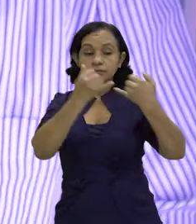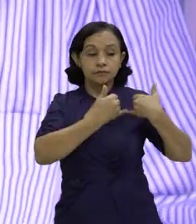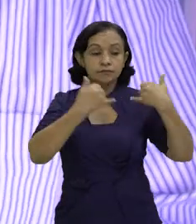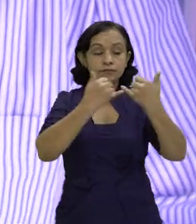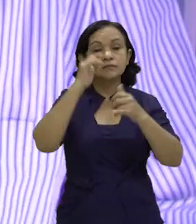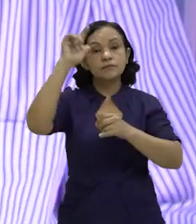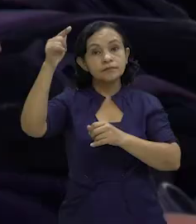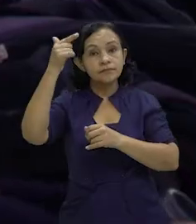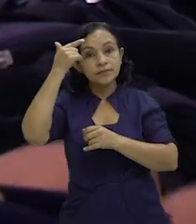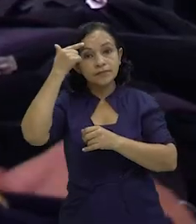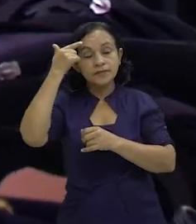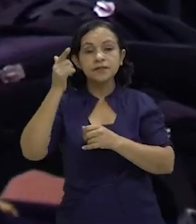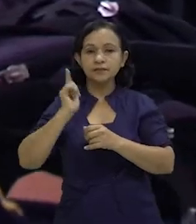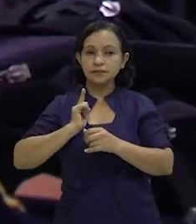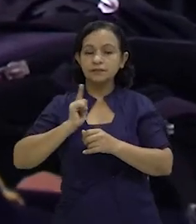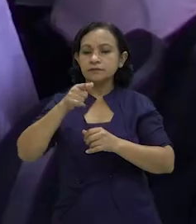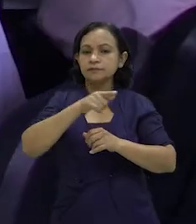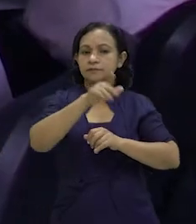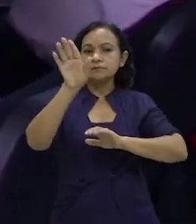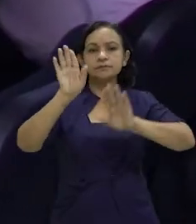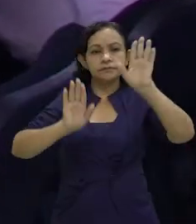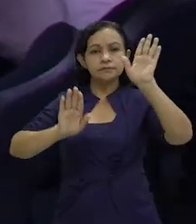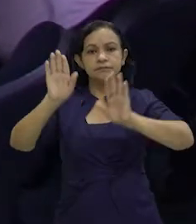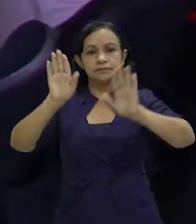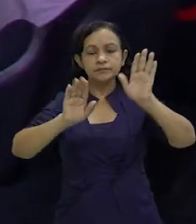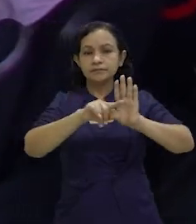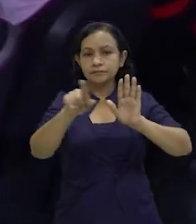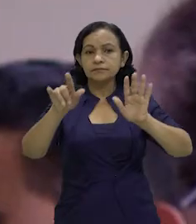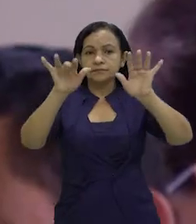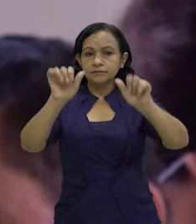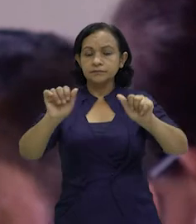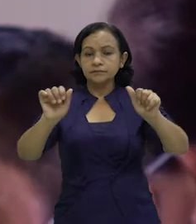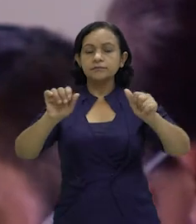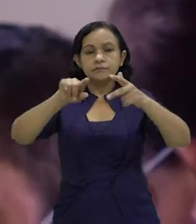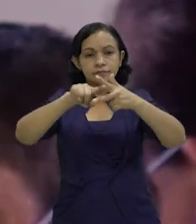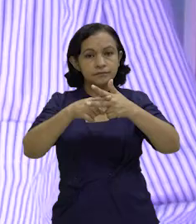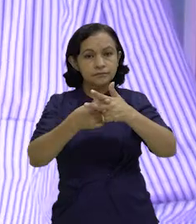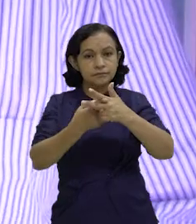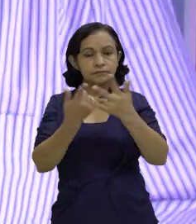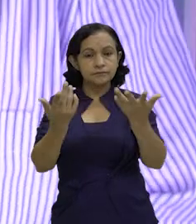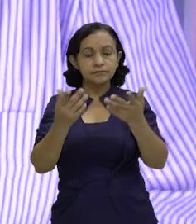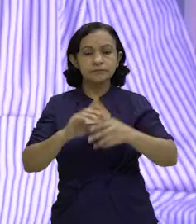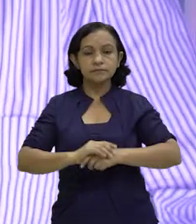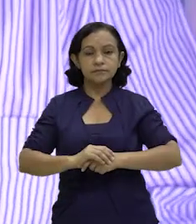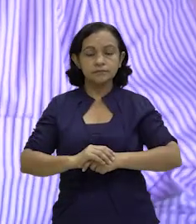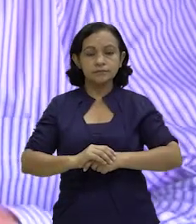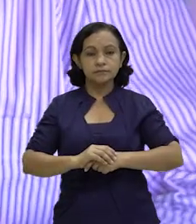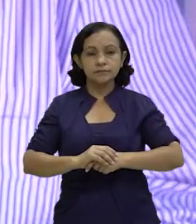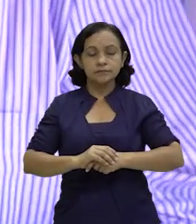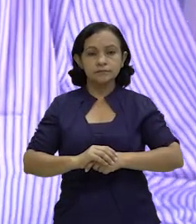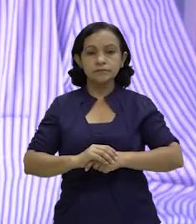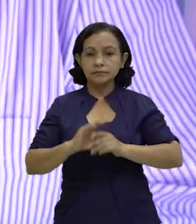instituciones del Estado tengan su participación. Ya hay una práctica, pero no lo tenemos